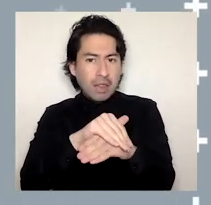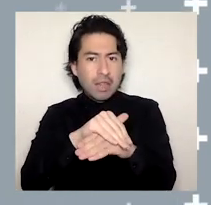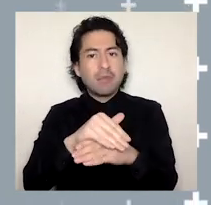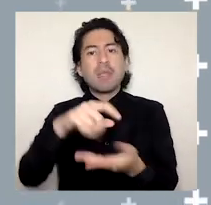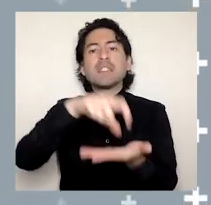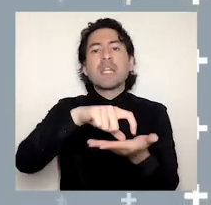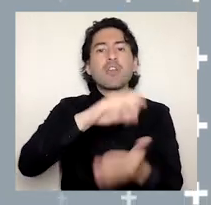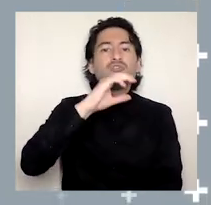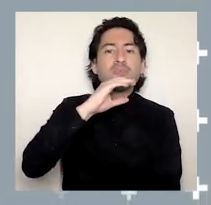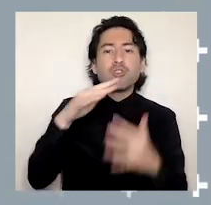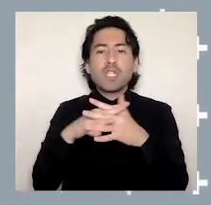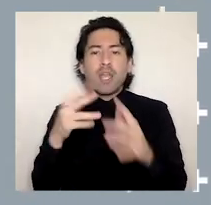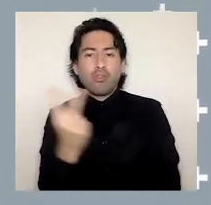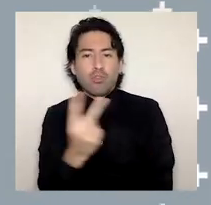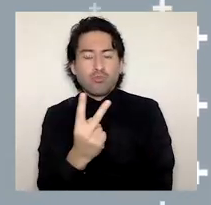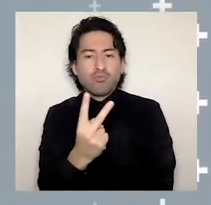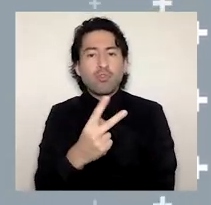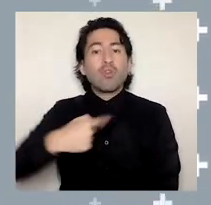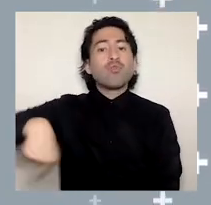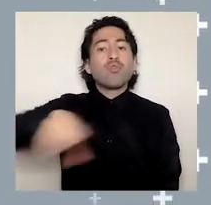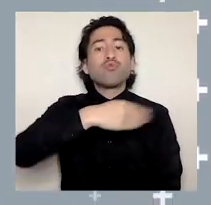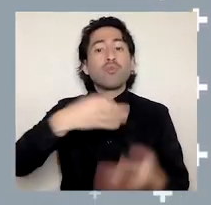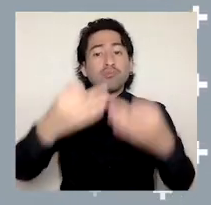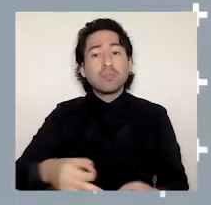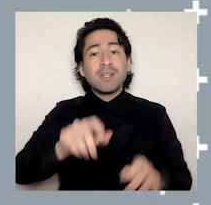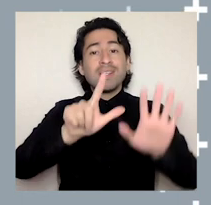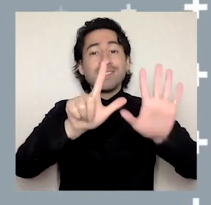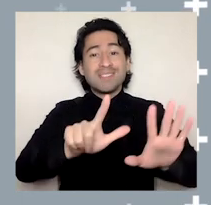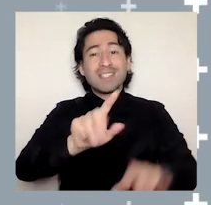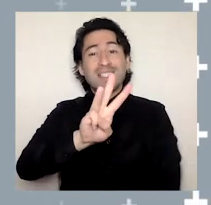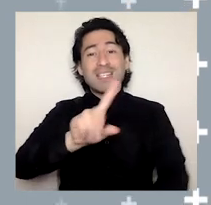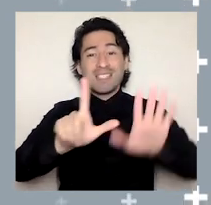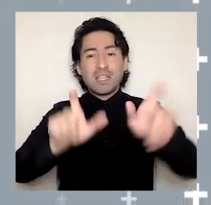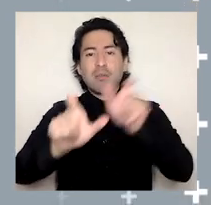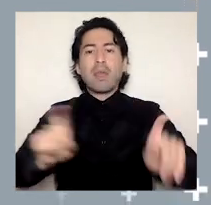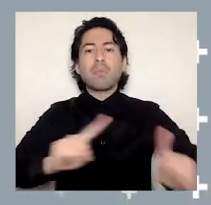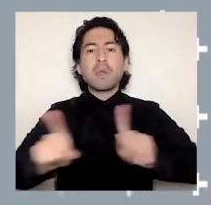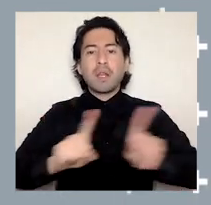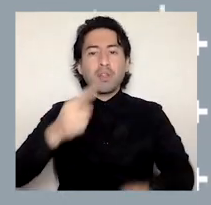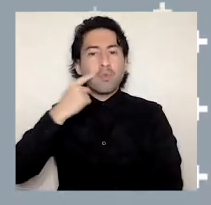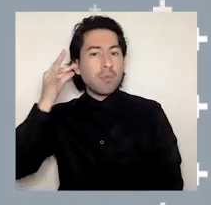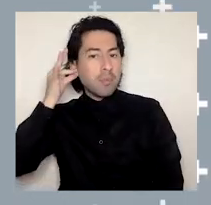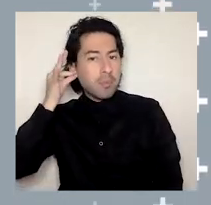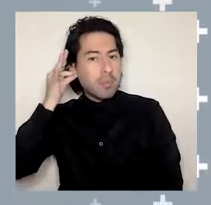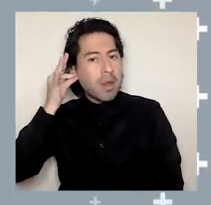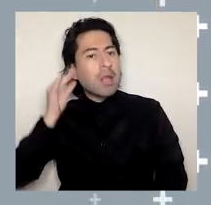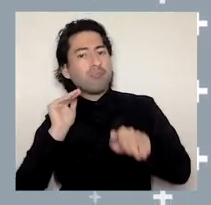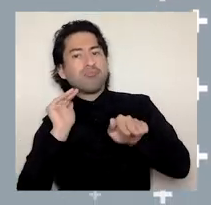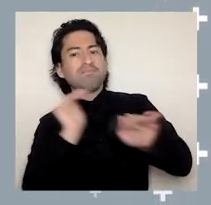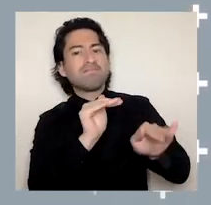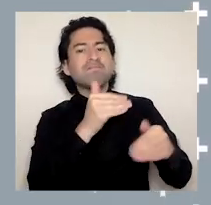737 administrativos y administrativas que apoyamos los procesos de gestión del quehacer